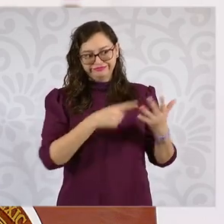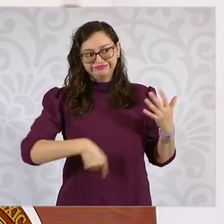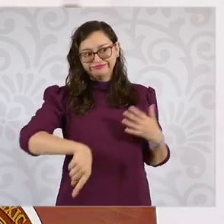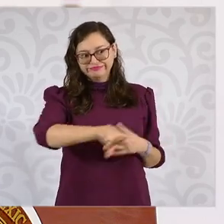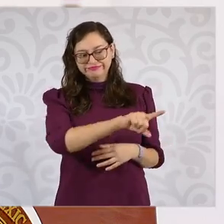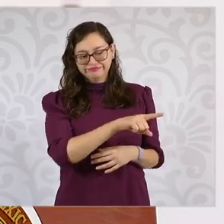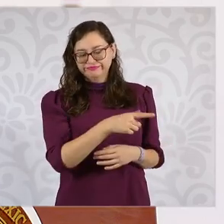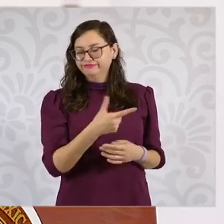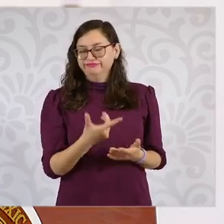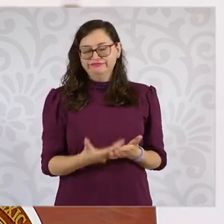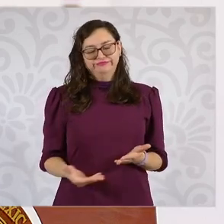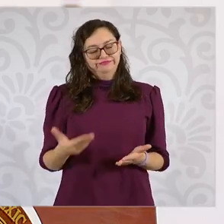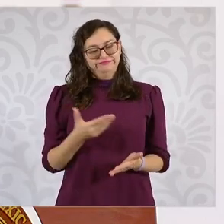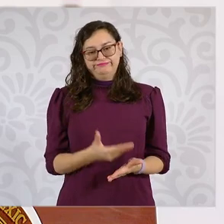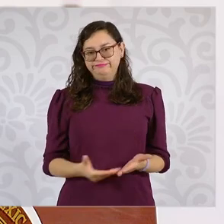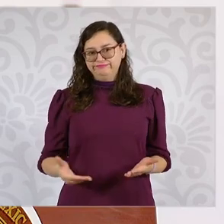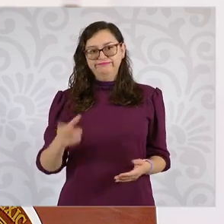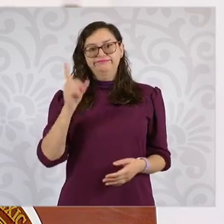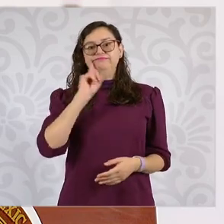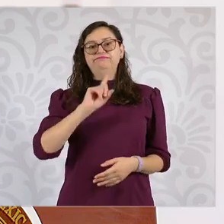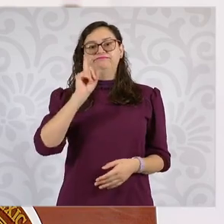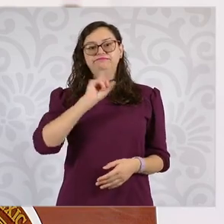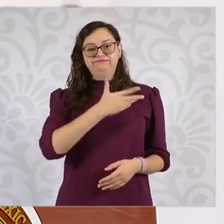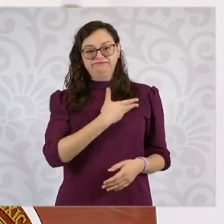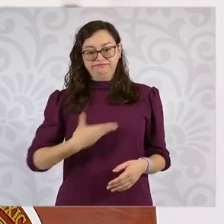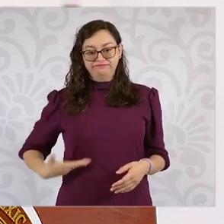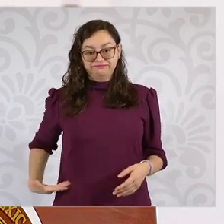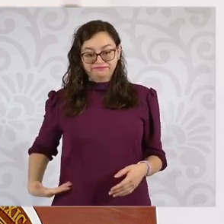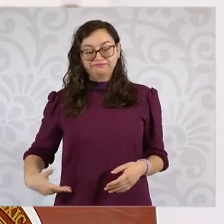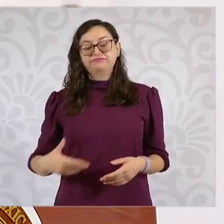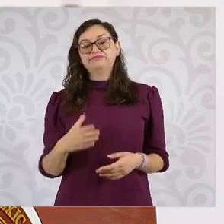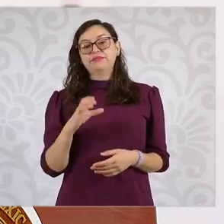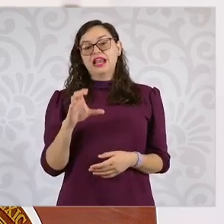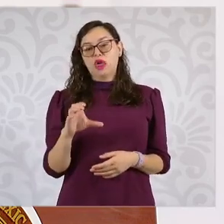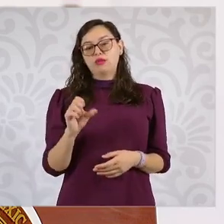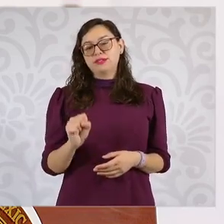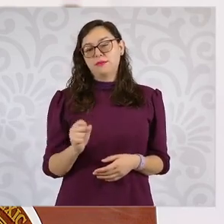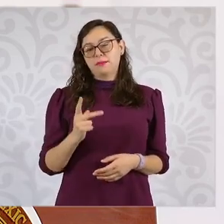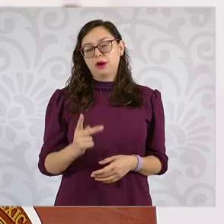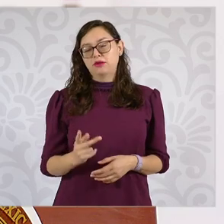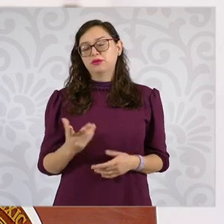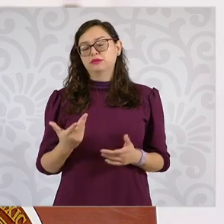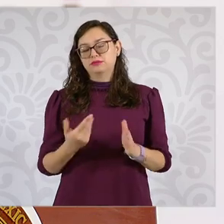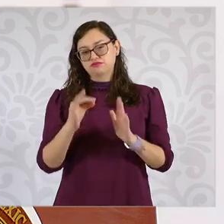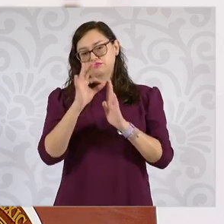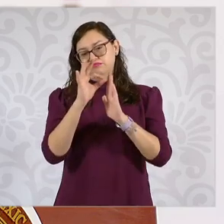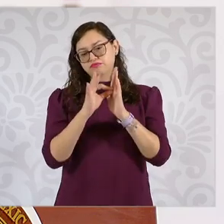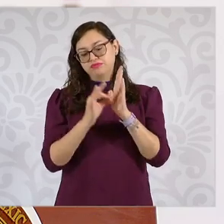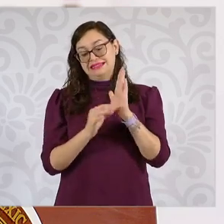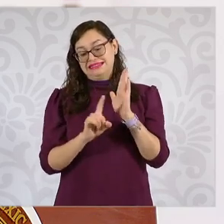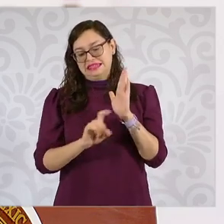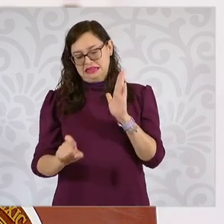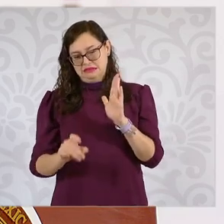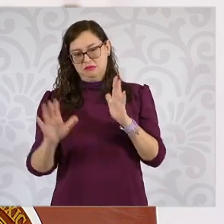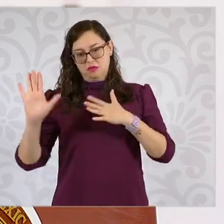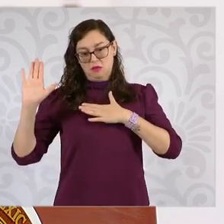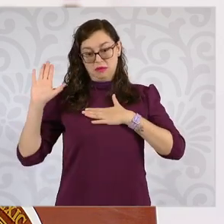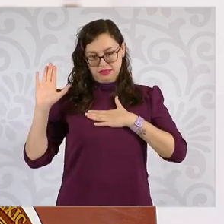presentó la presidenta Claudia Sheinbaum, está uno muy importante, que es donde se engloban estas acciones.